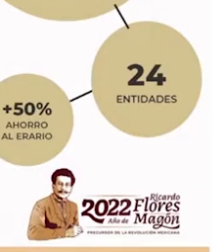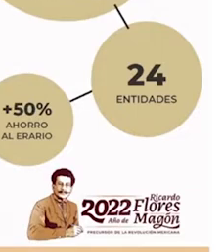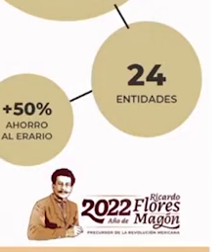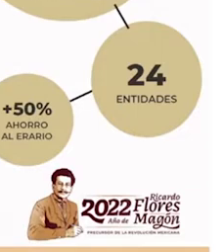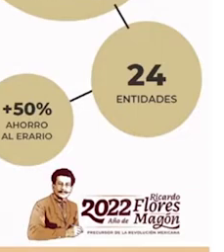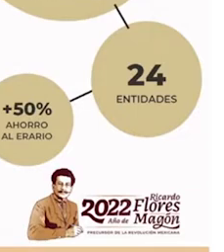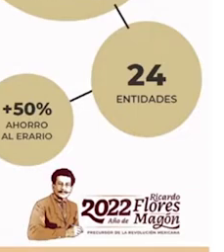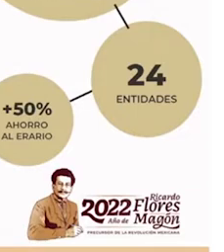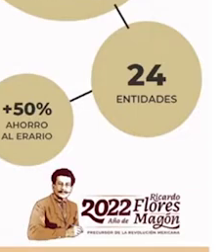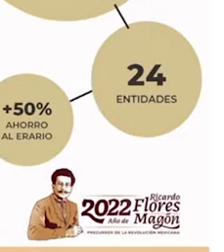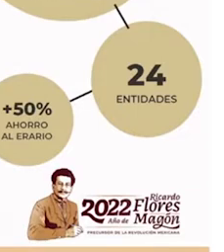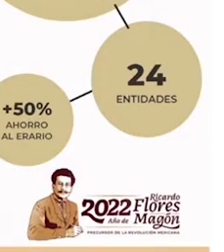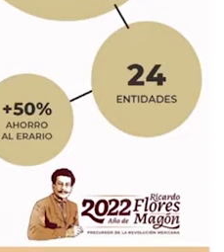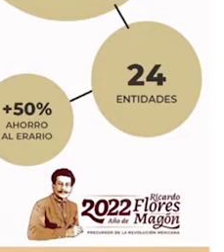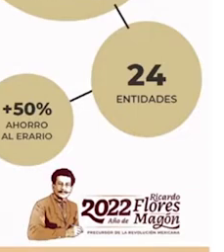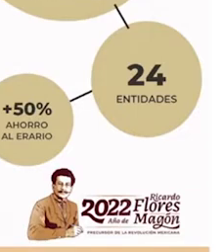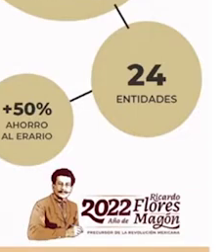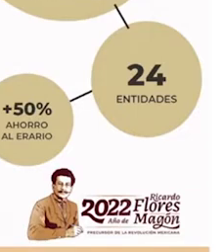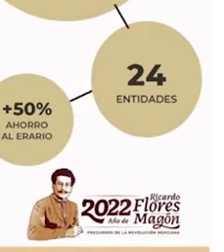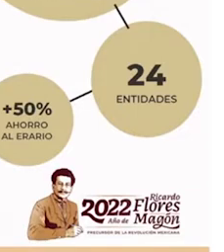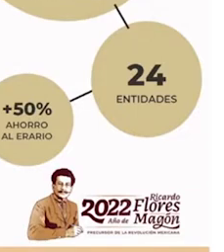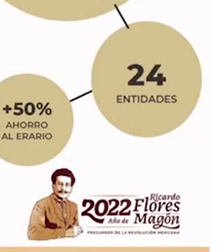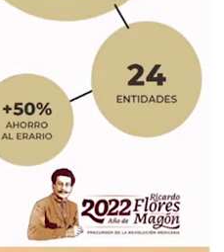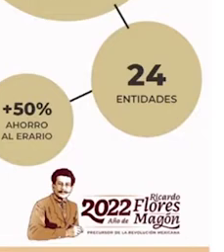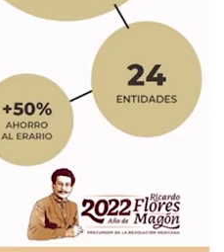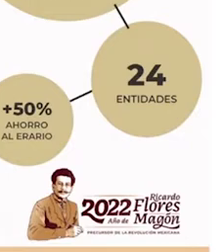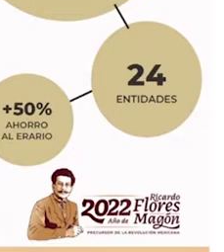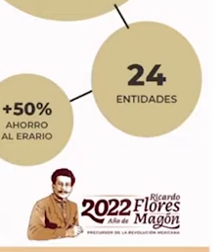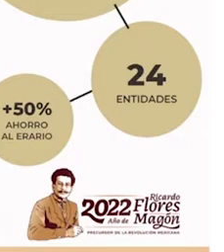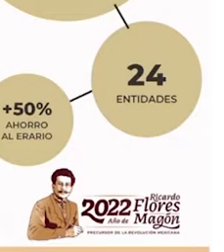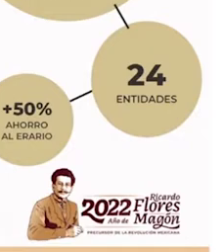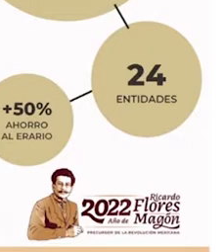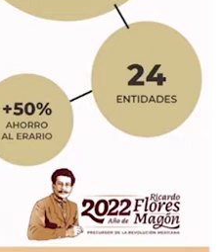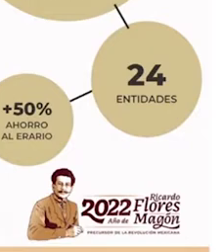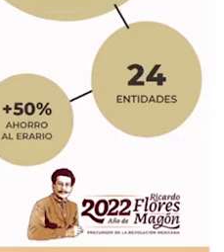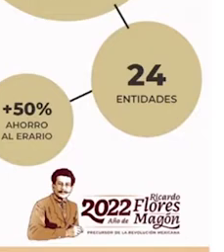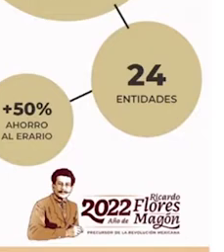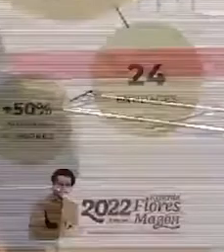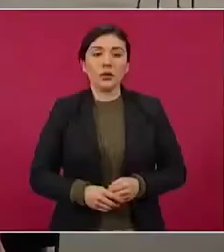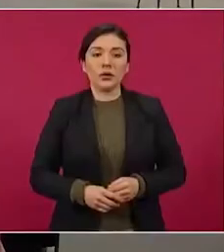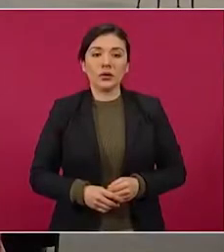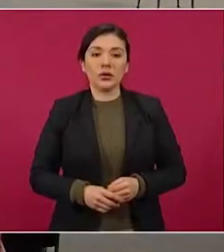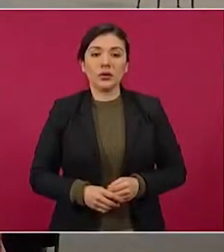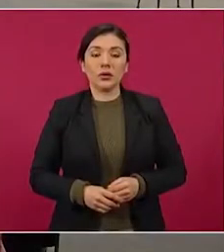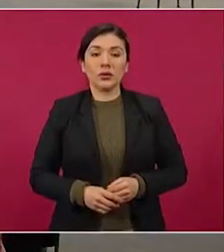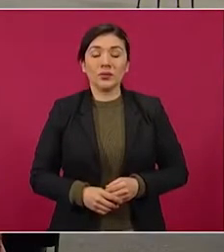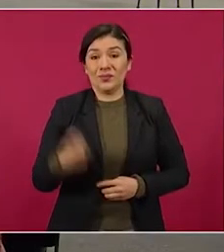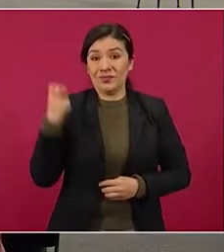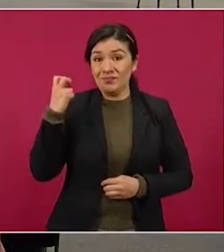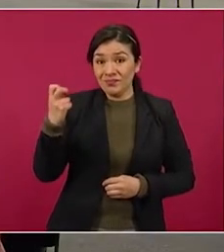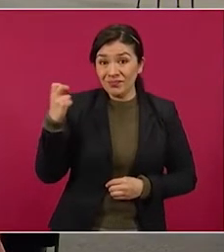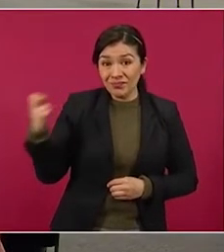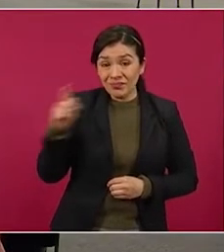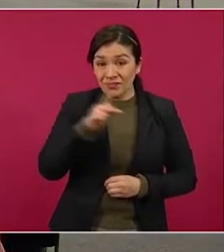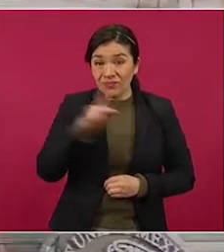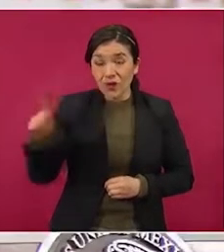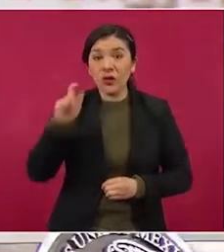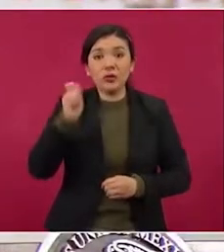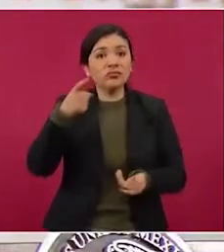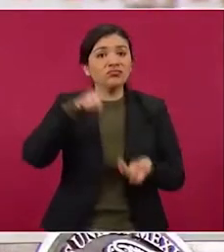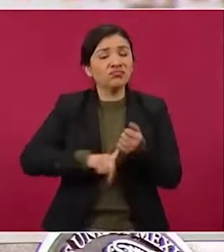COFEPRIS y han sido registradas las patentes. Son ventiladores orgullosamente